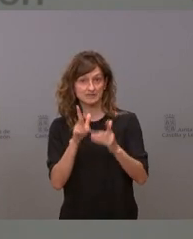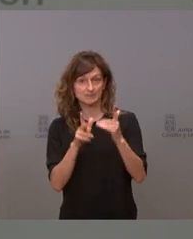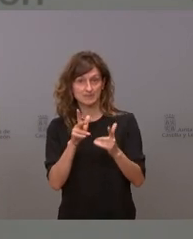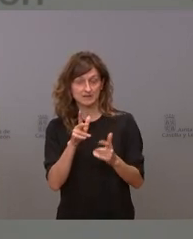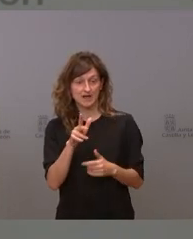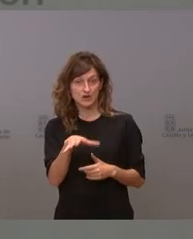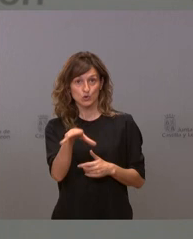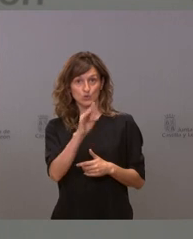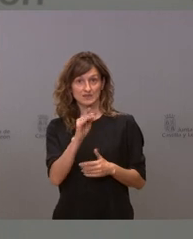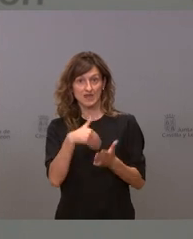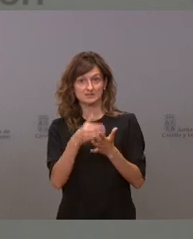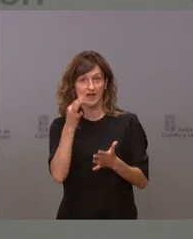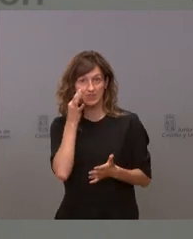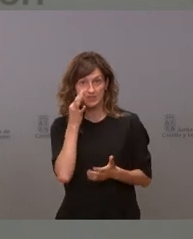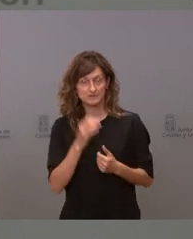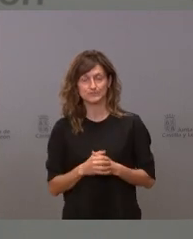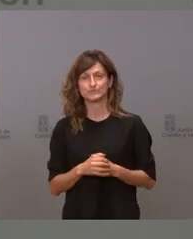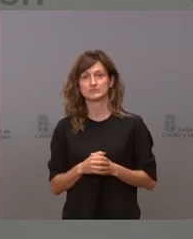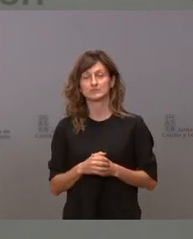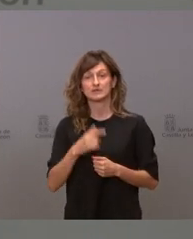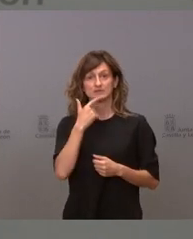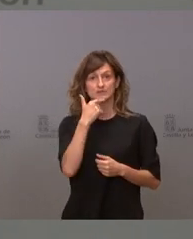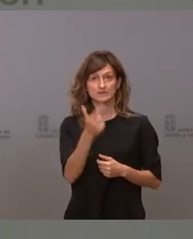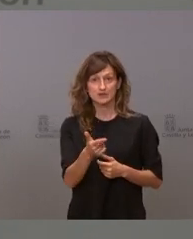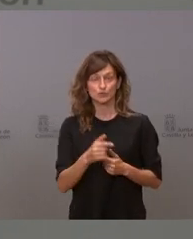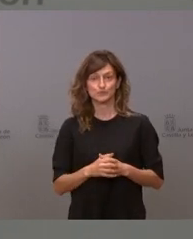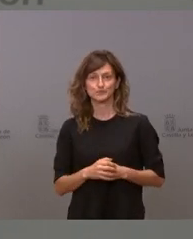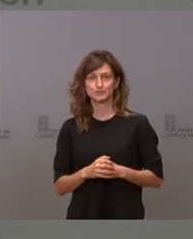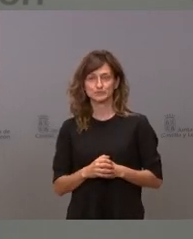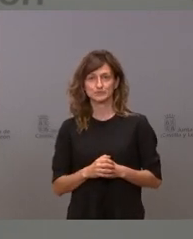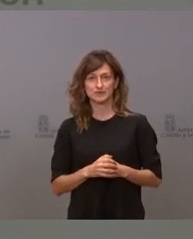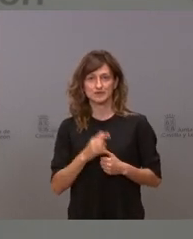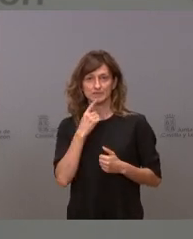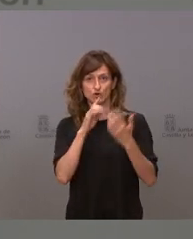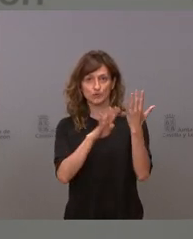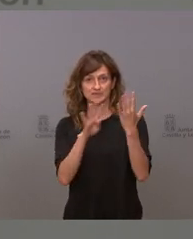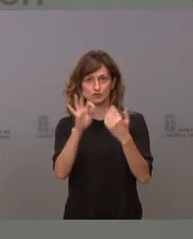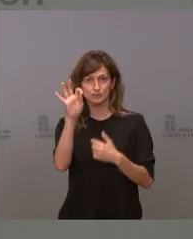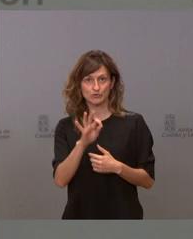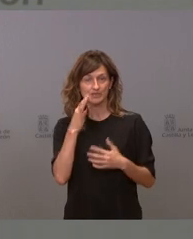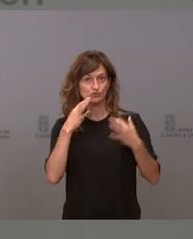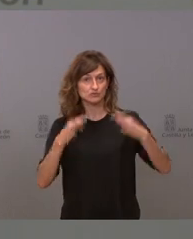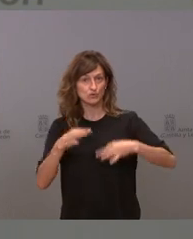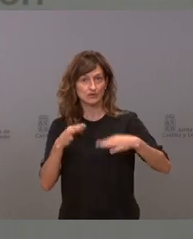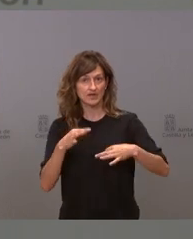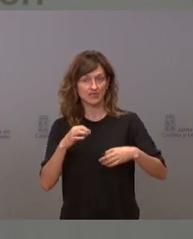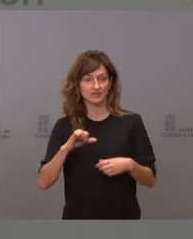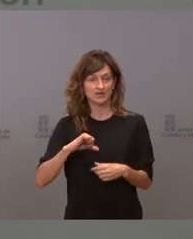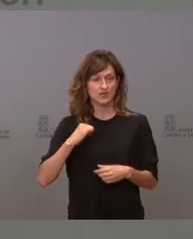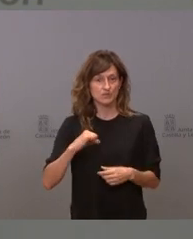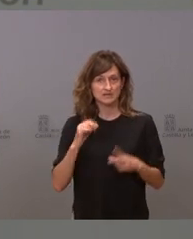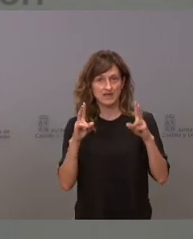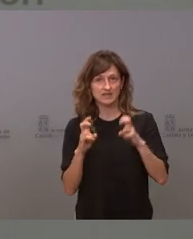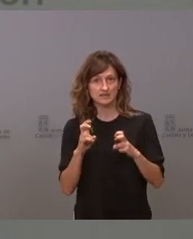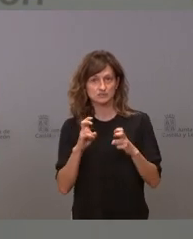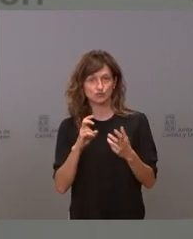entienden hasta que no se ven pero cuando nosotros decimos esto es el 98% de seguridad de ingreso el 97